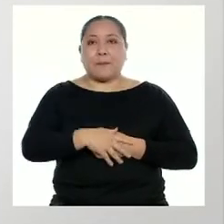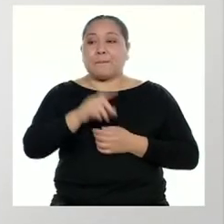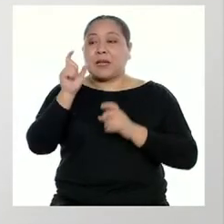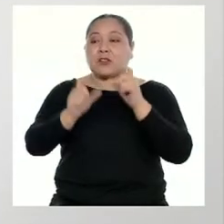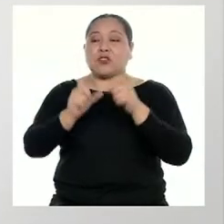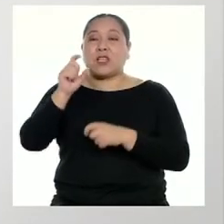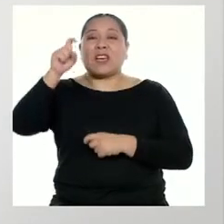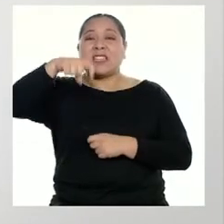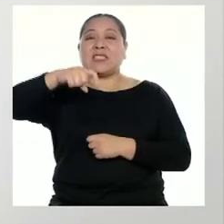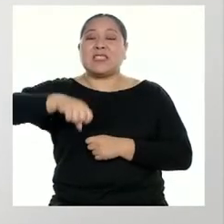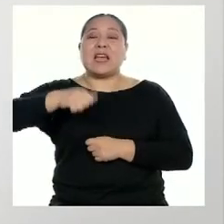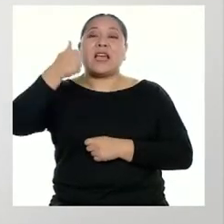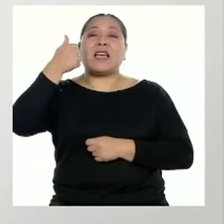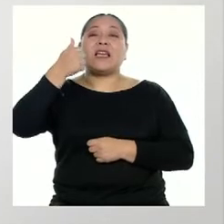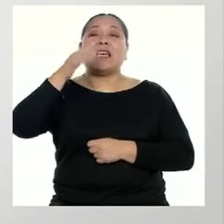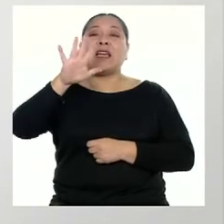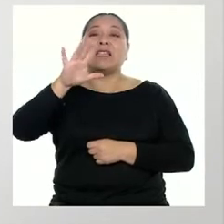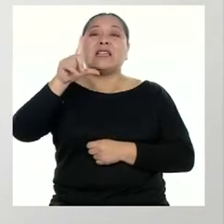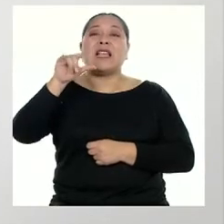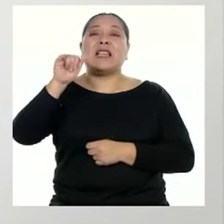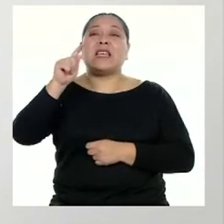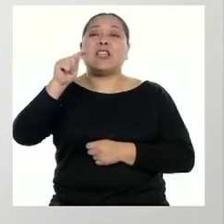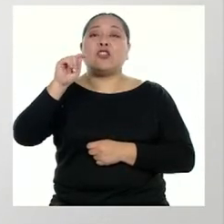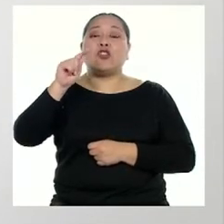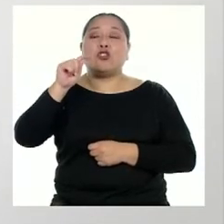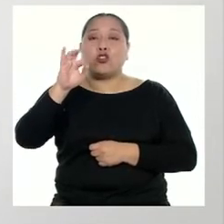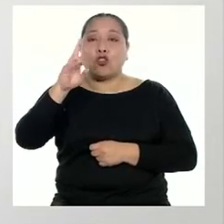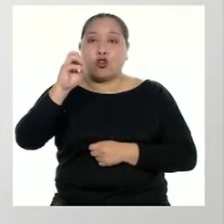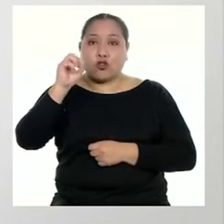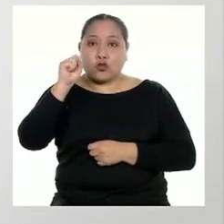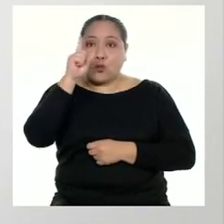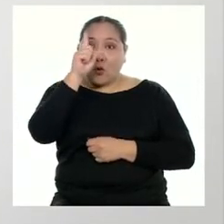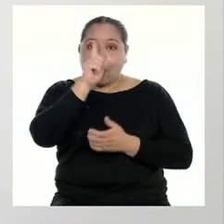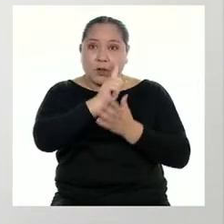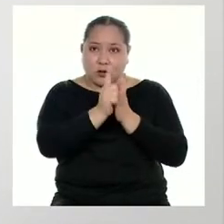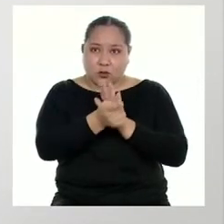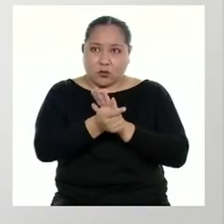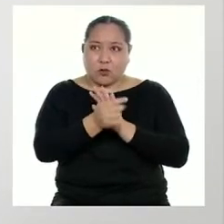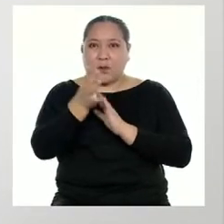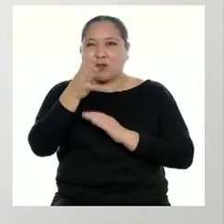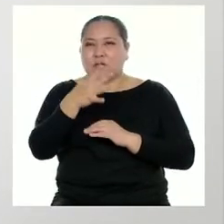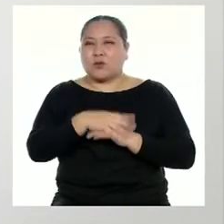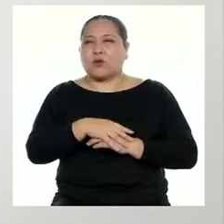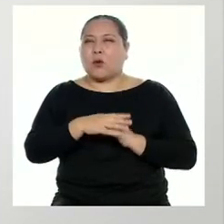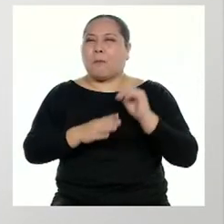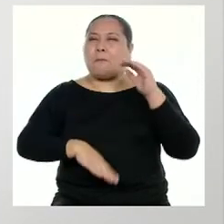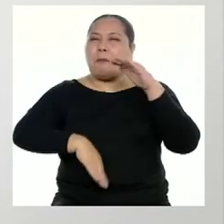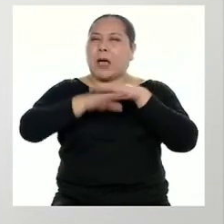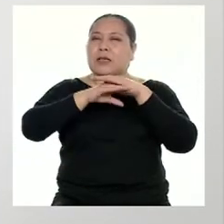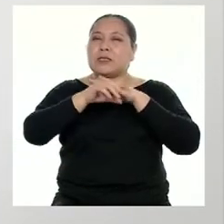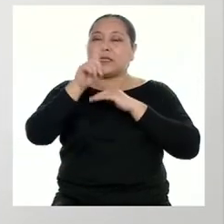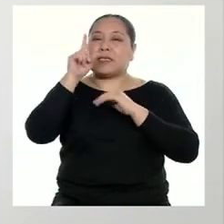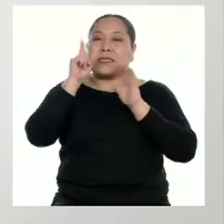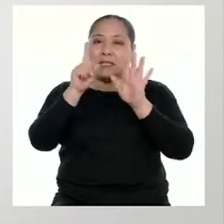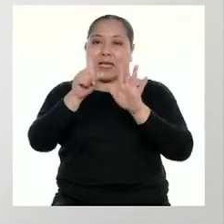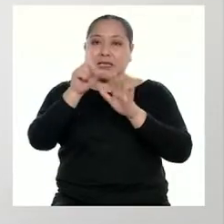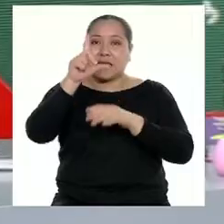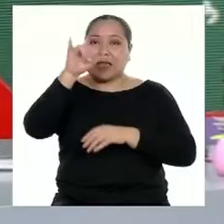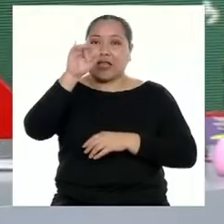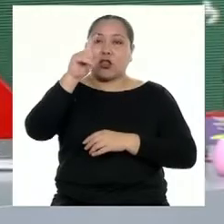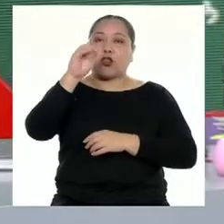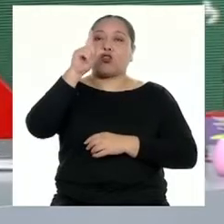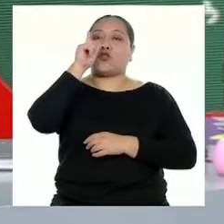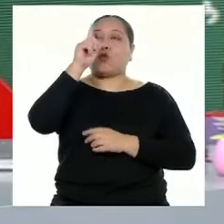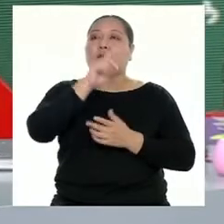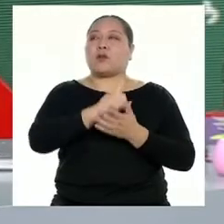litros por minuto. Recordemos que quienes tienen un cuadro moderado consumen hasta un máximo de 6 litros por minuto.